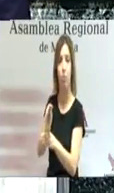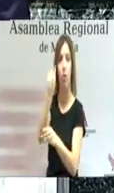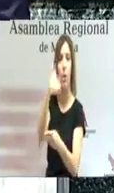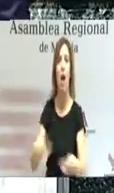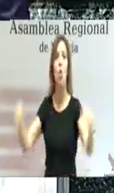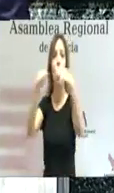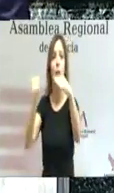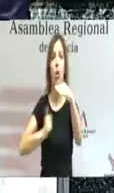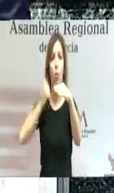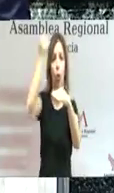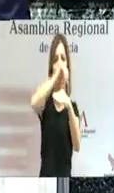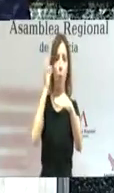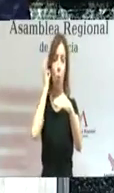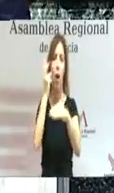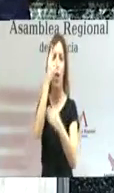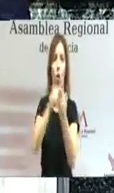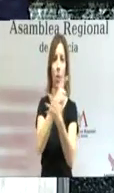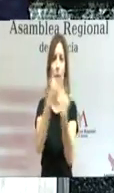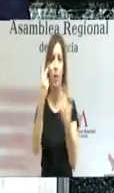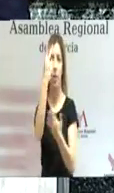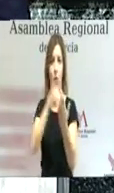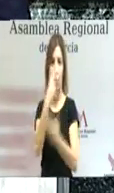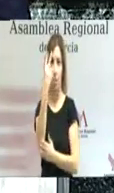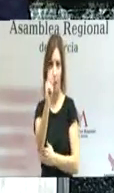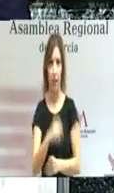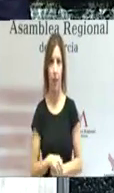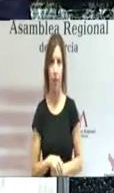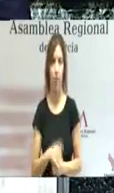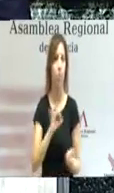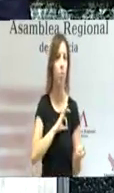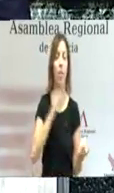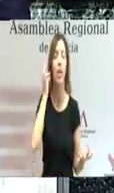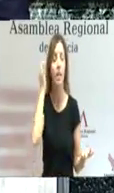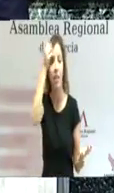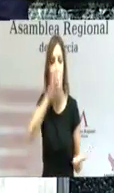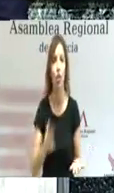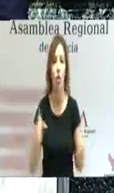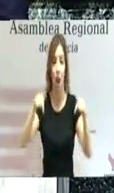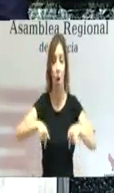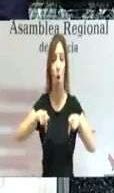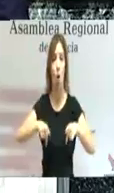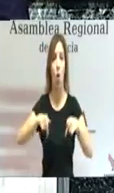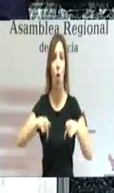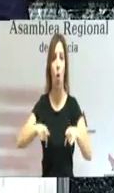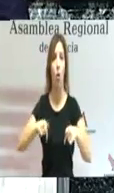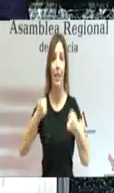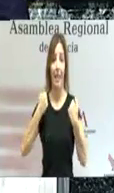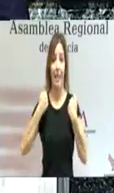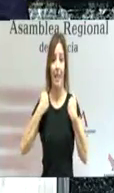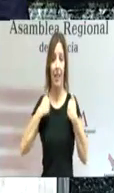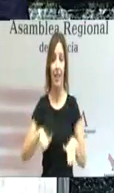Mujeres 2016-2020. Señorías, hoy, cuando se cumplen